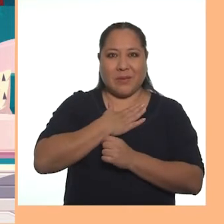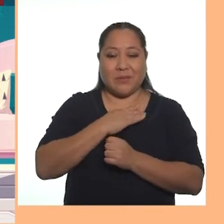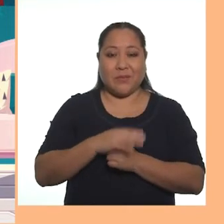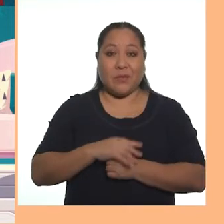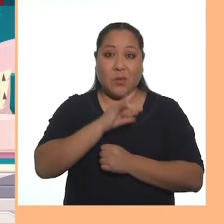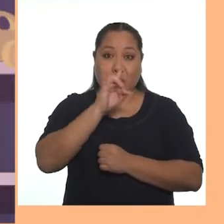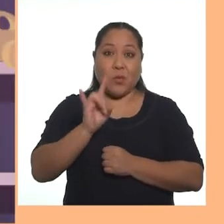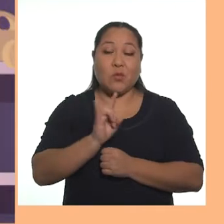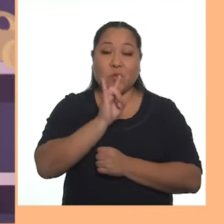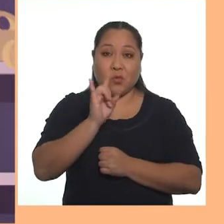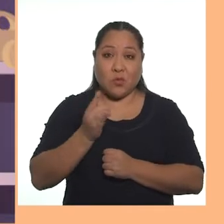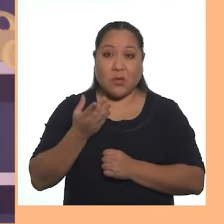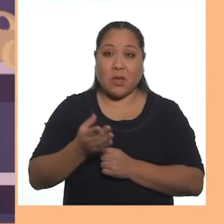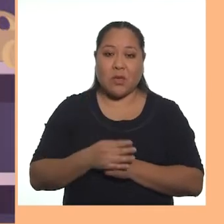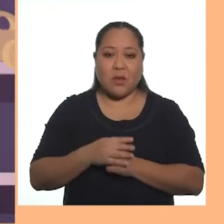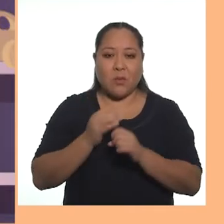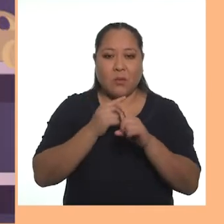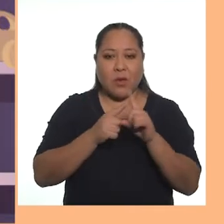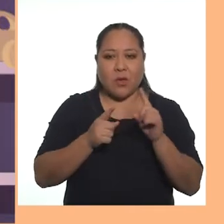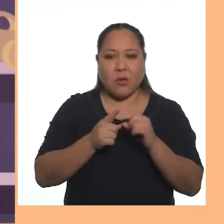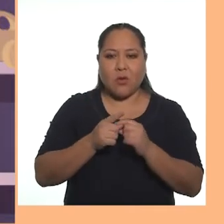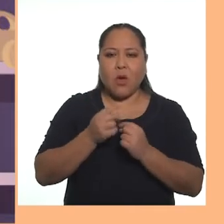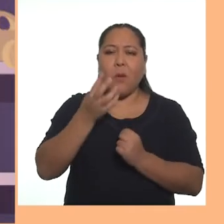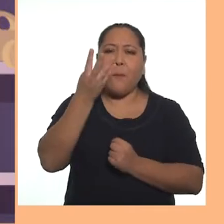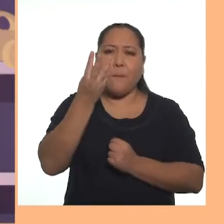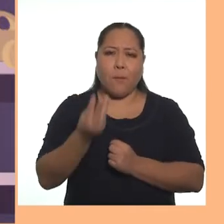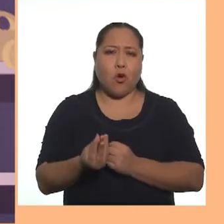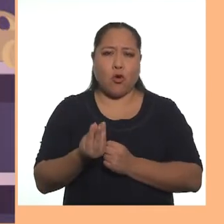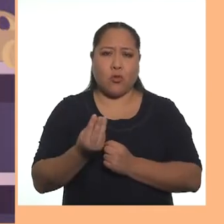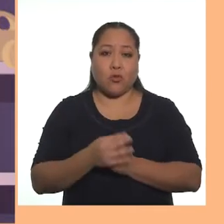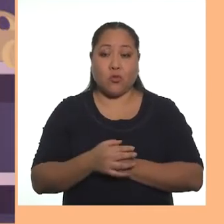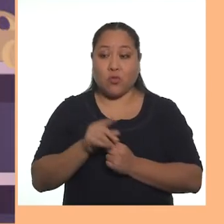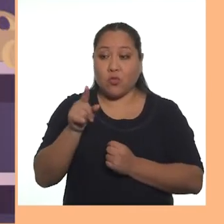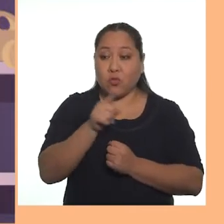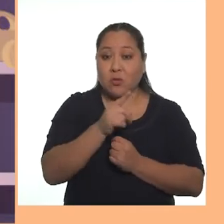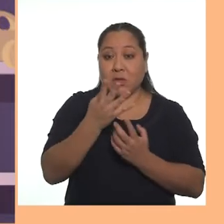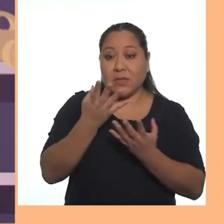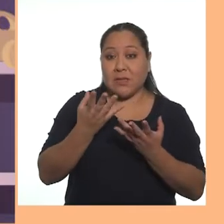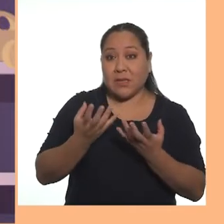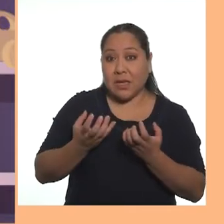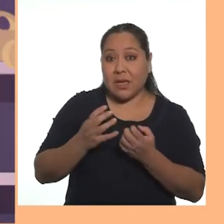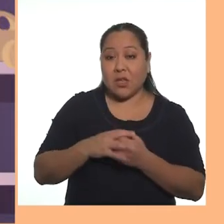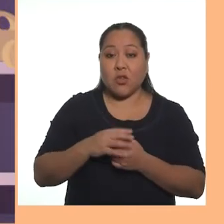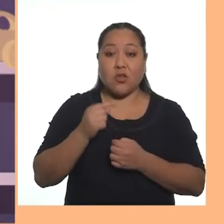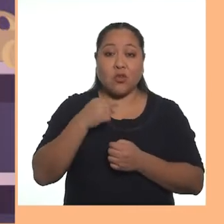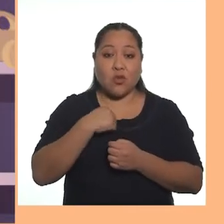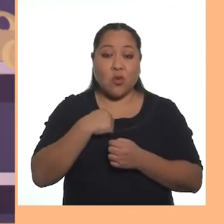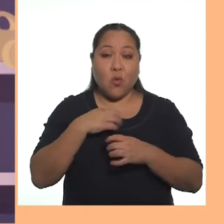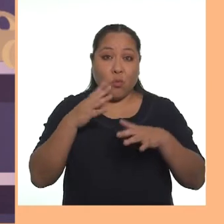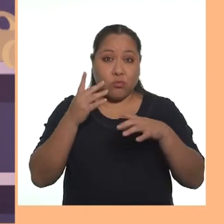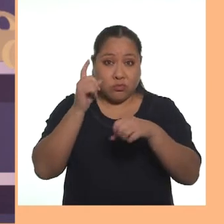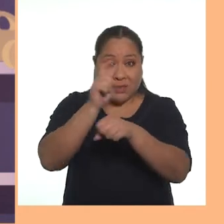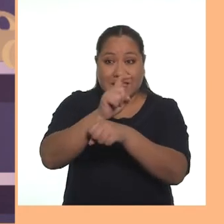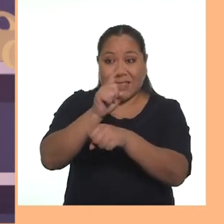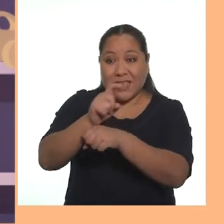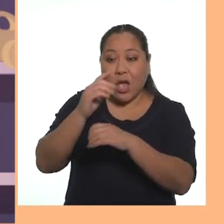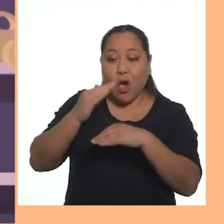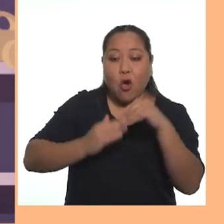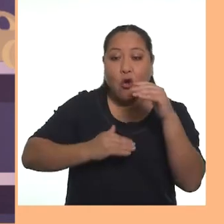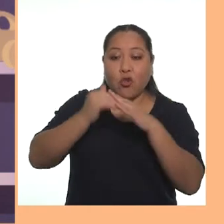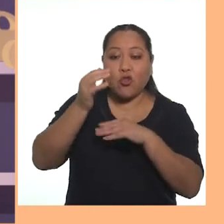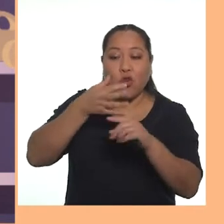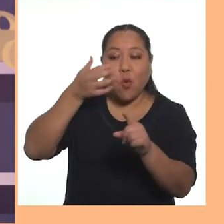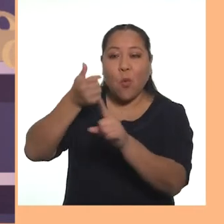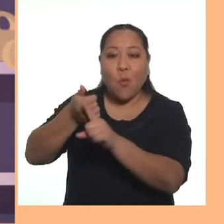podemos utilizarlos pero no hay suficientes si ustedes quieren yo puedo